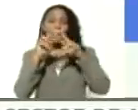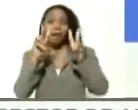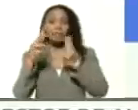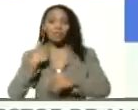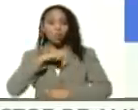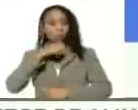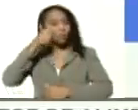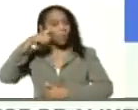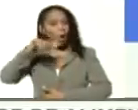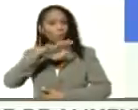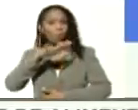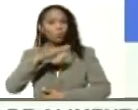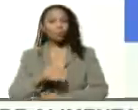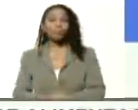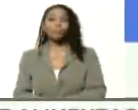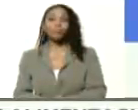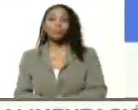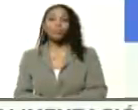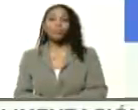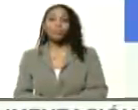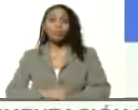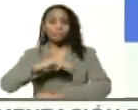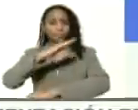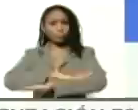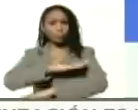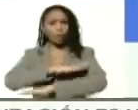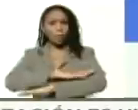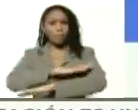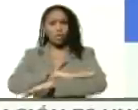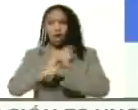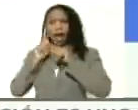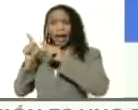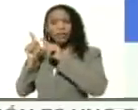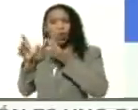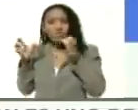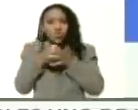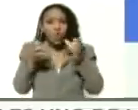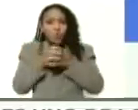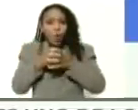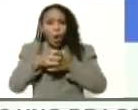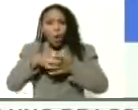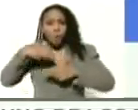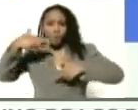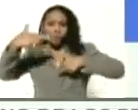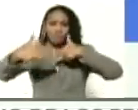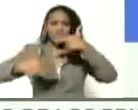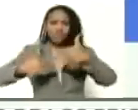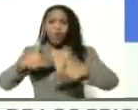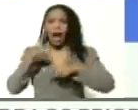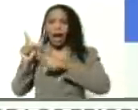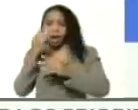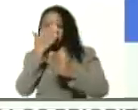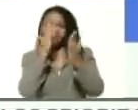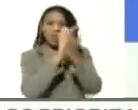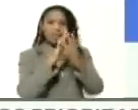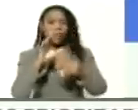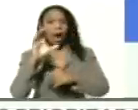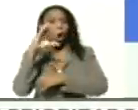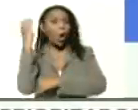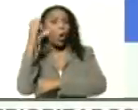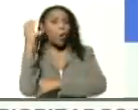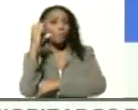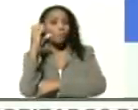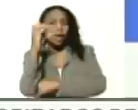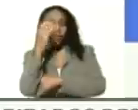pueblo. La actuación de estos grupos criminales en la frontera colombo-venezolana